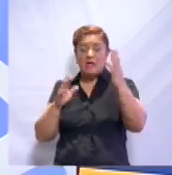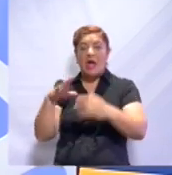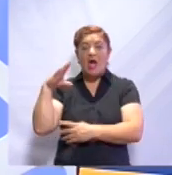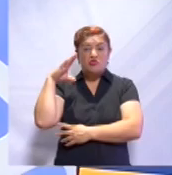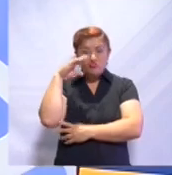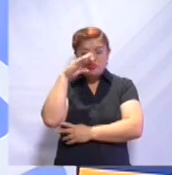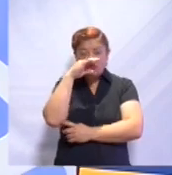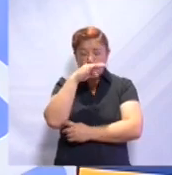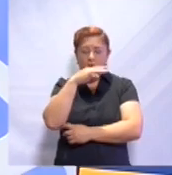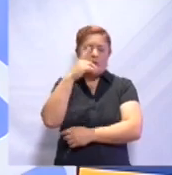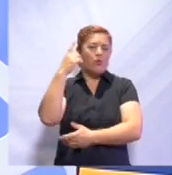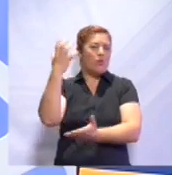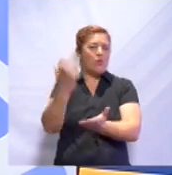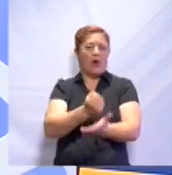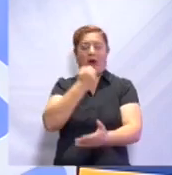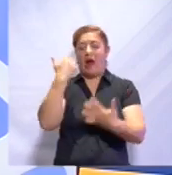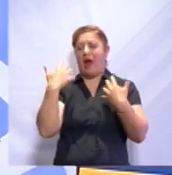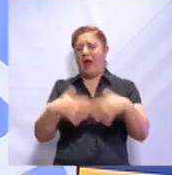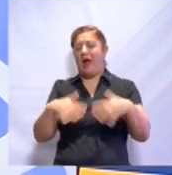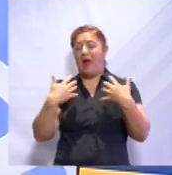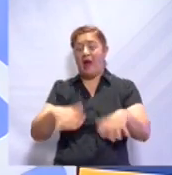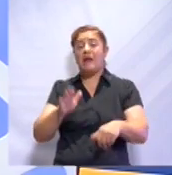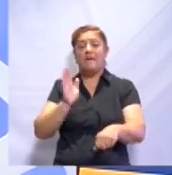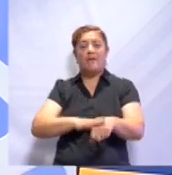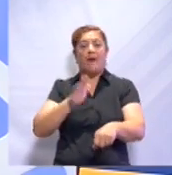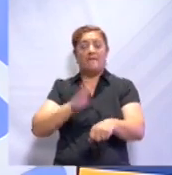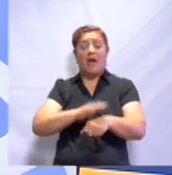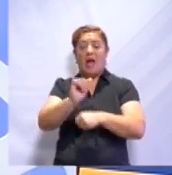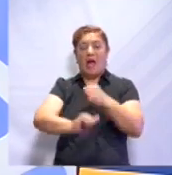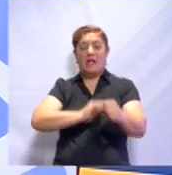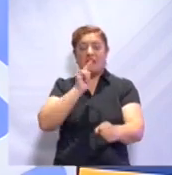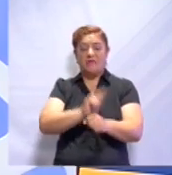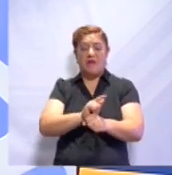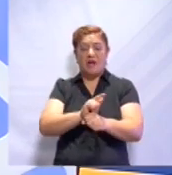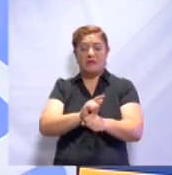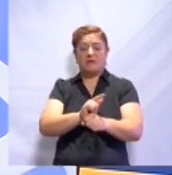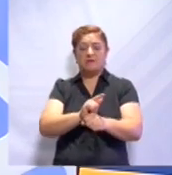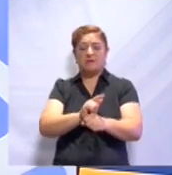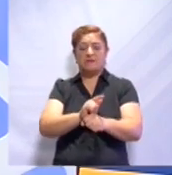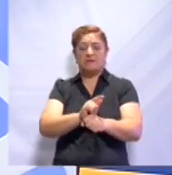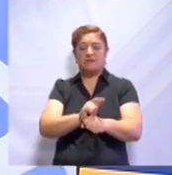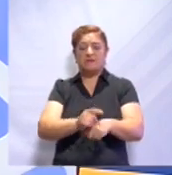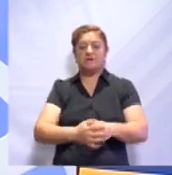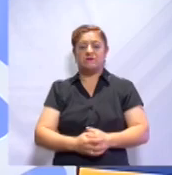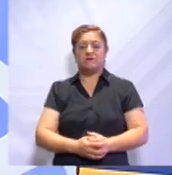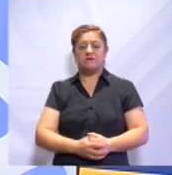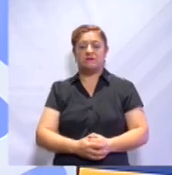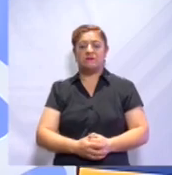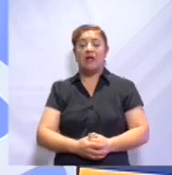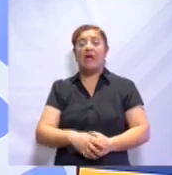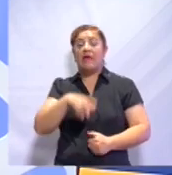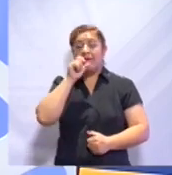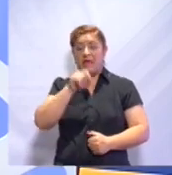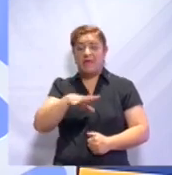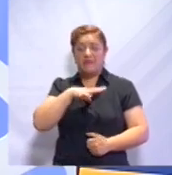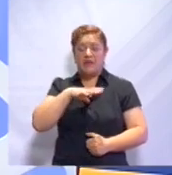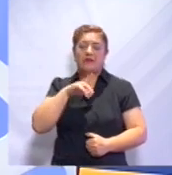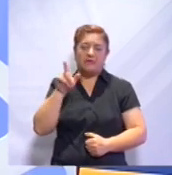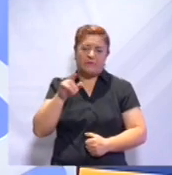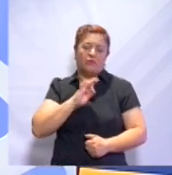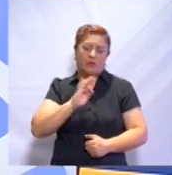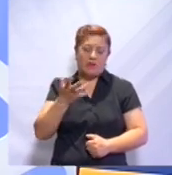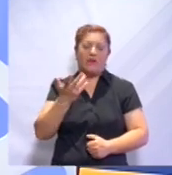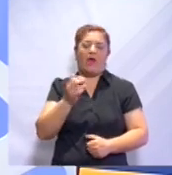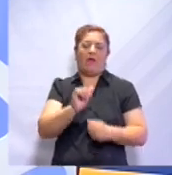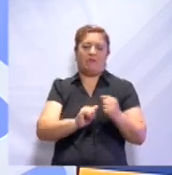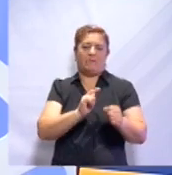lleva el premio, porque es el continente con mayor número de animalitos. Pero bueno, también existe la posibilidad de que en los